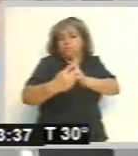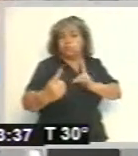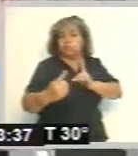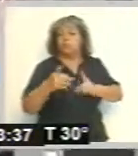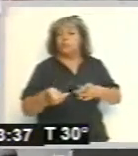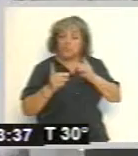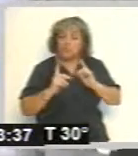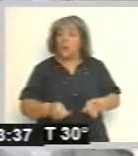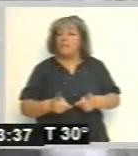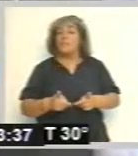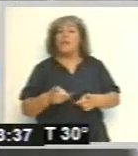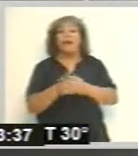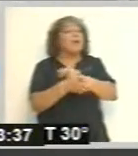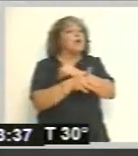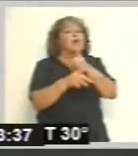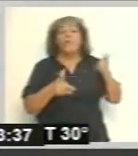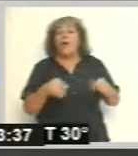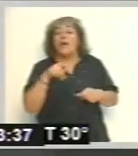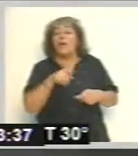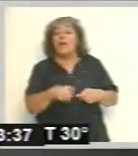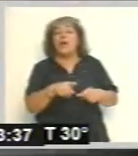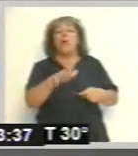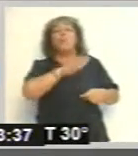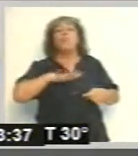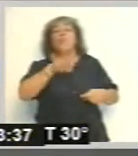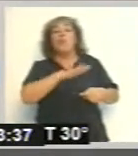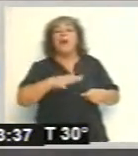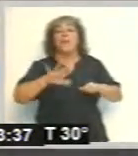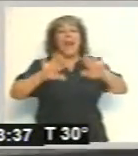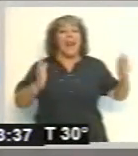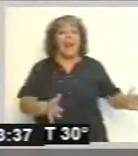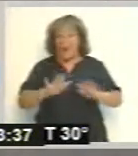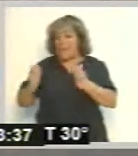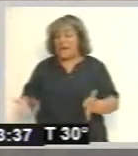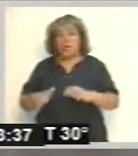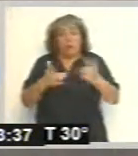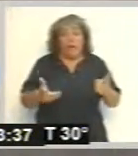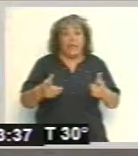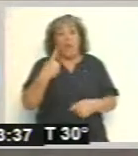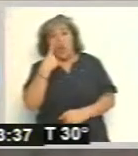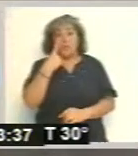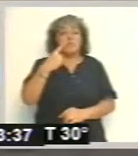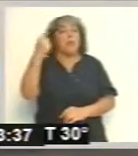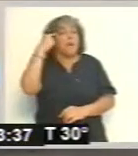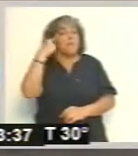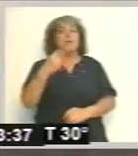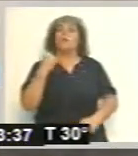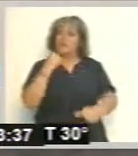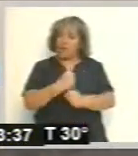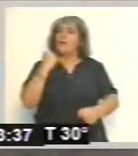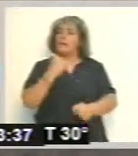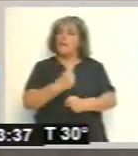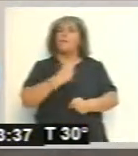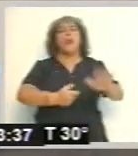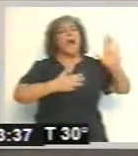como así también la escasez en lo que hace al espacio para ubicar las mesas. Desde el municipio consideran que se está trabajando en